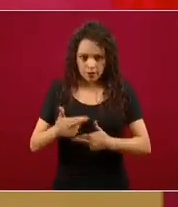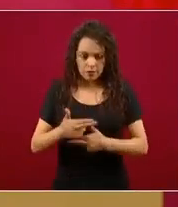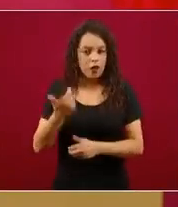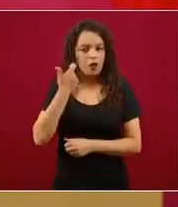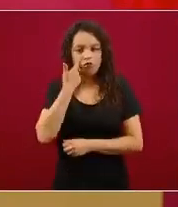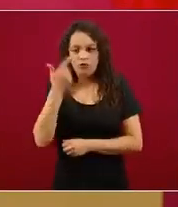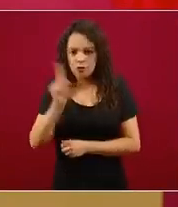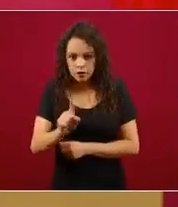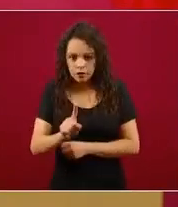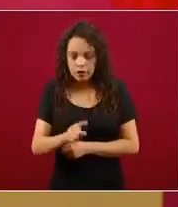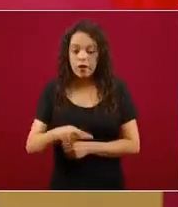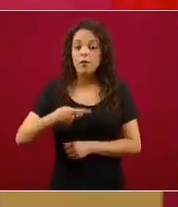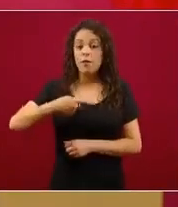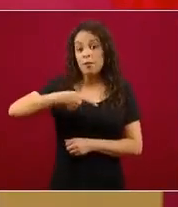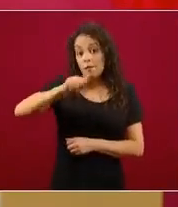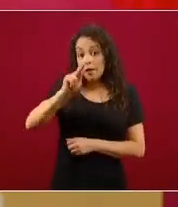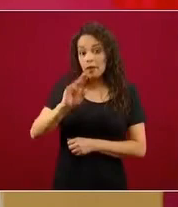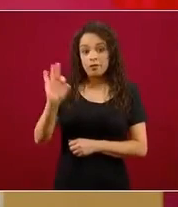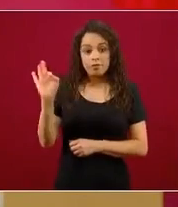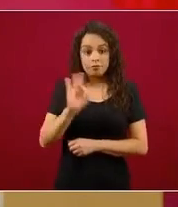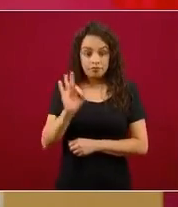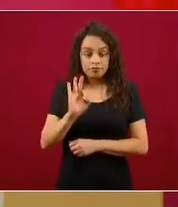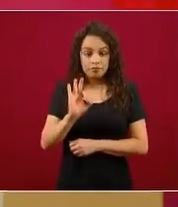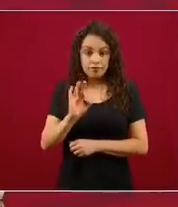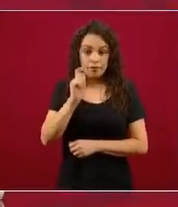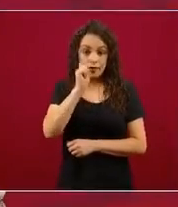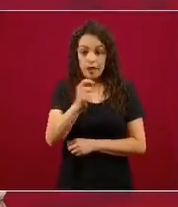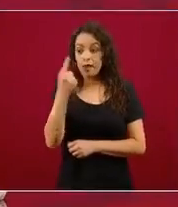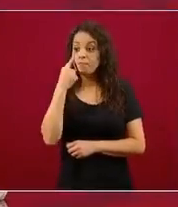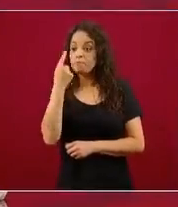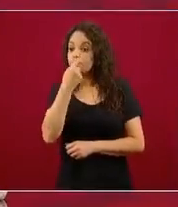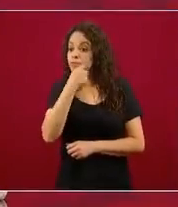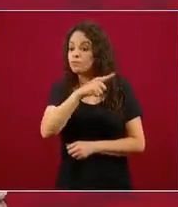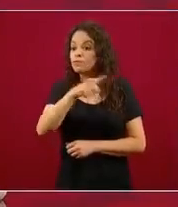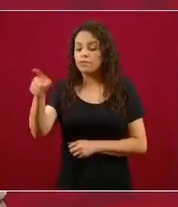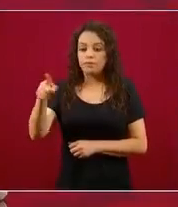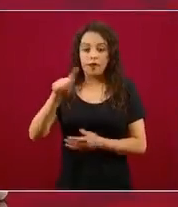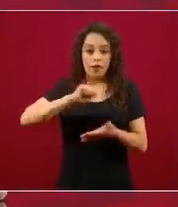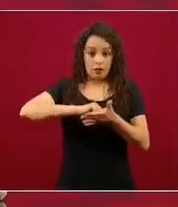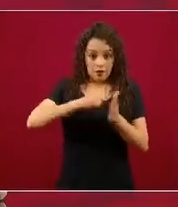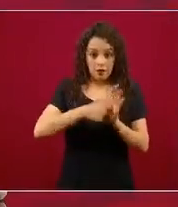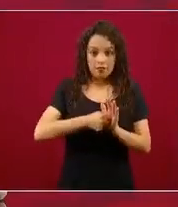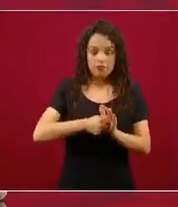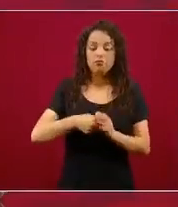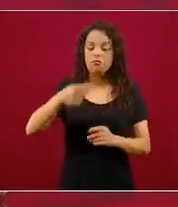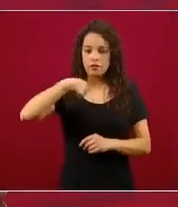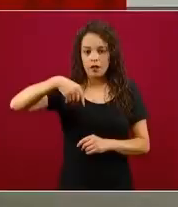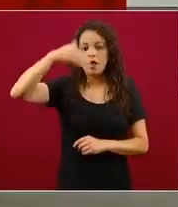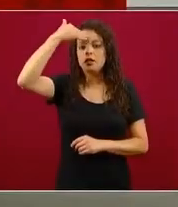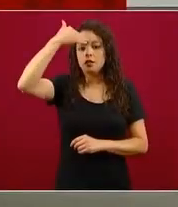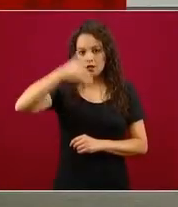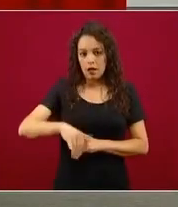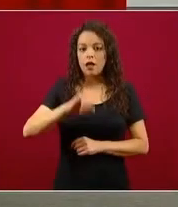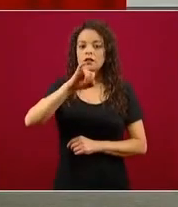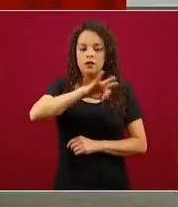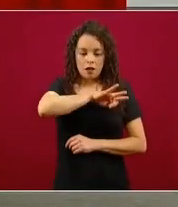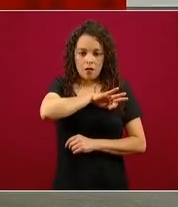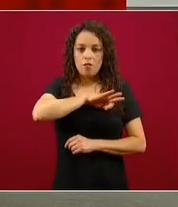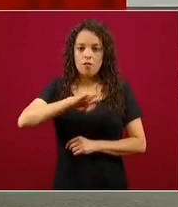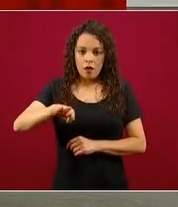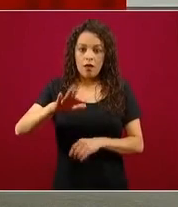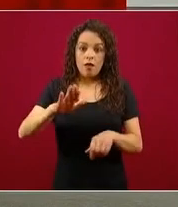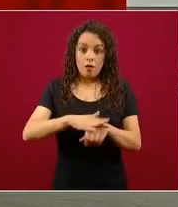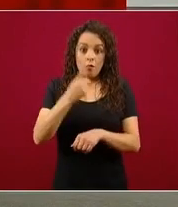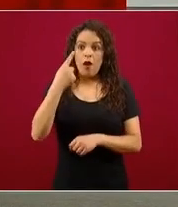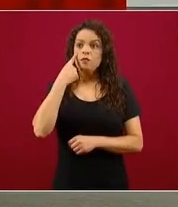queremos que haya un rebrote. Sin embargo, desde el punto de vista técnico también estamos conscientes que el rebrote es posible, lo ha sido en todos los países